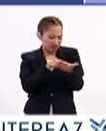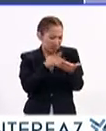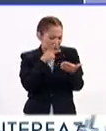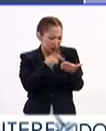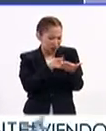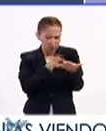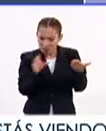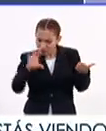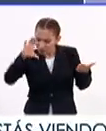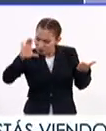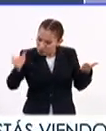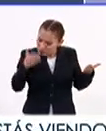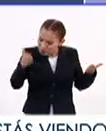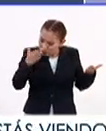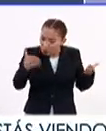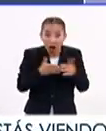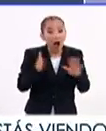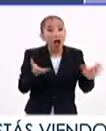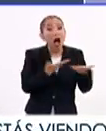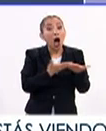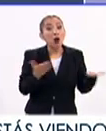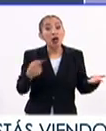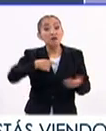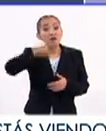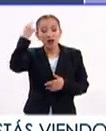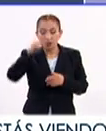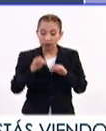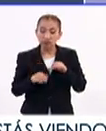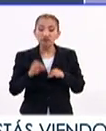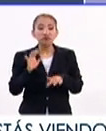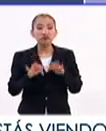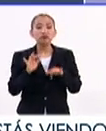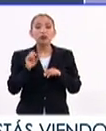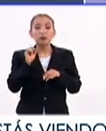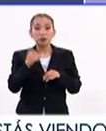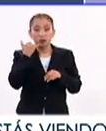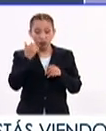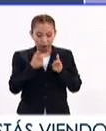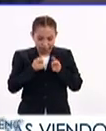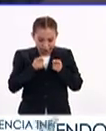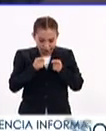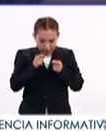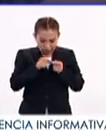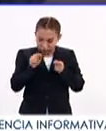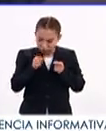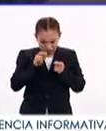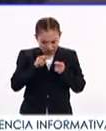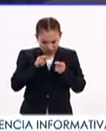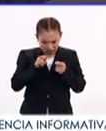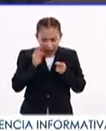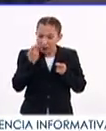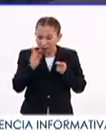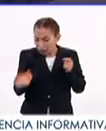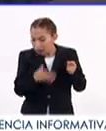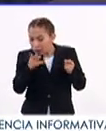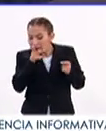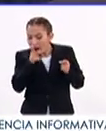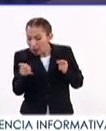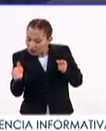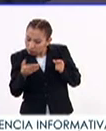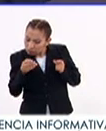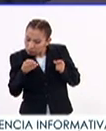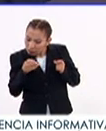eran muy voluminosos y ahora tenemos la facilidad de estar en un mismo teléfono, en un mismo aparato, estar checando